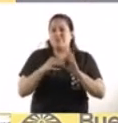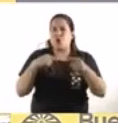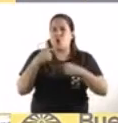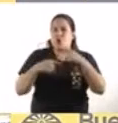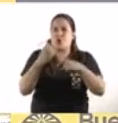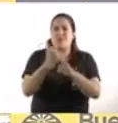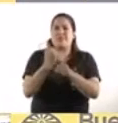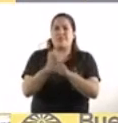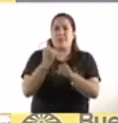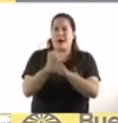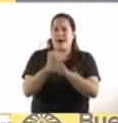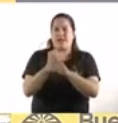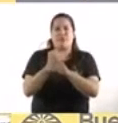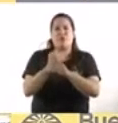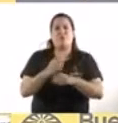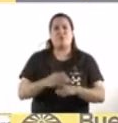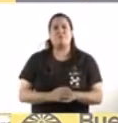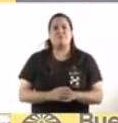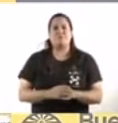pandemia.